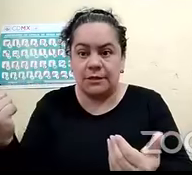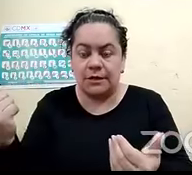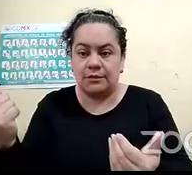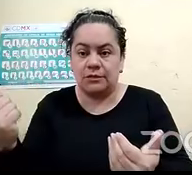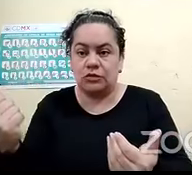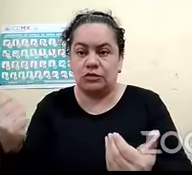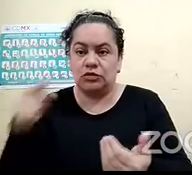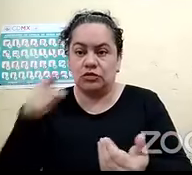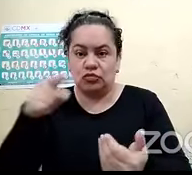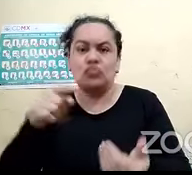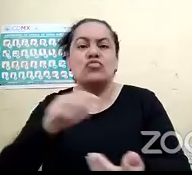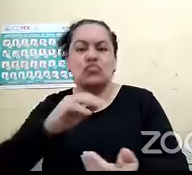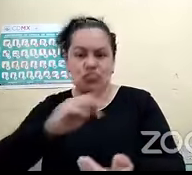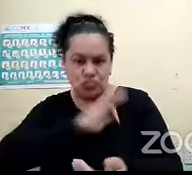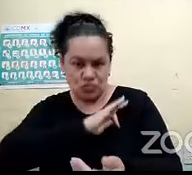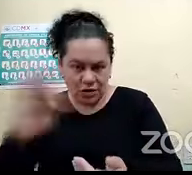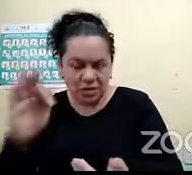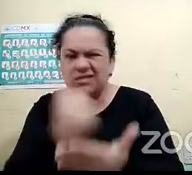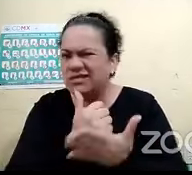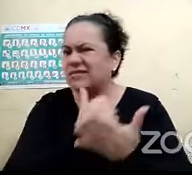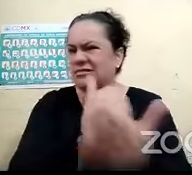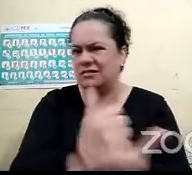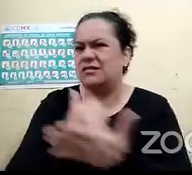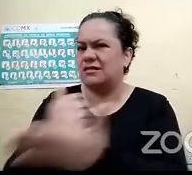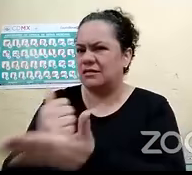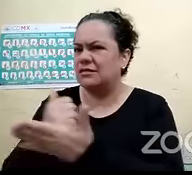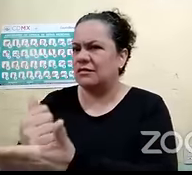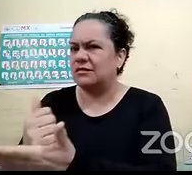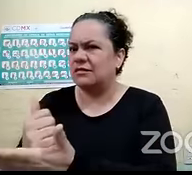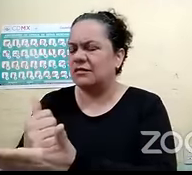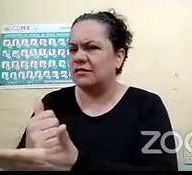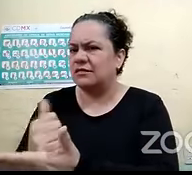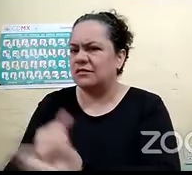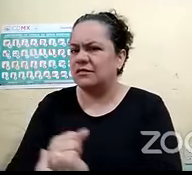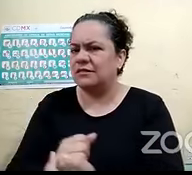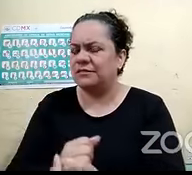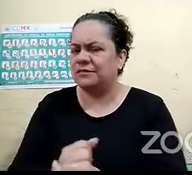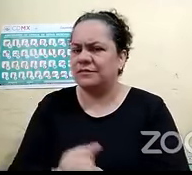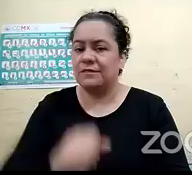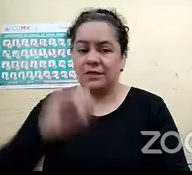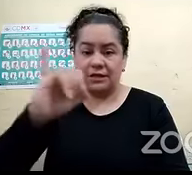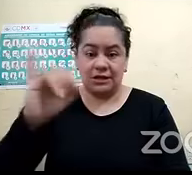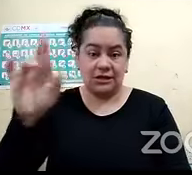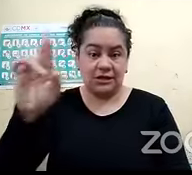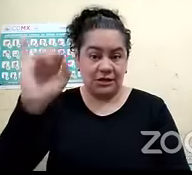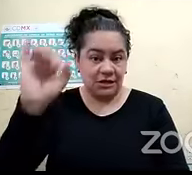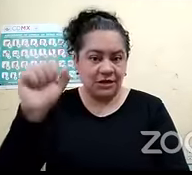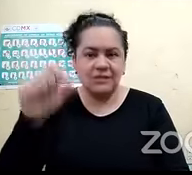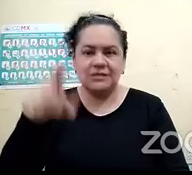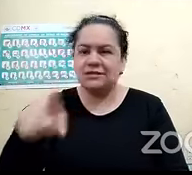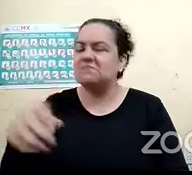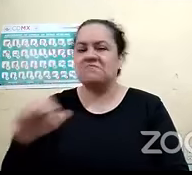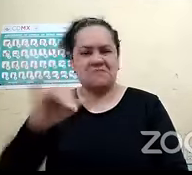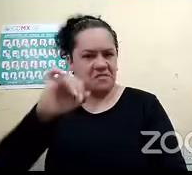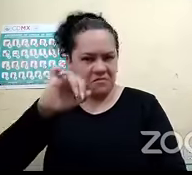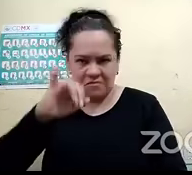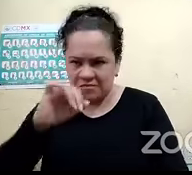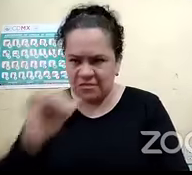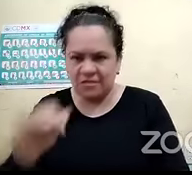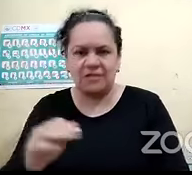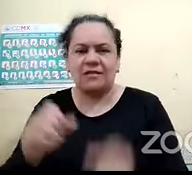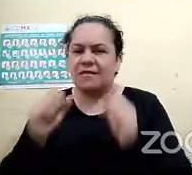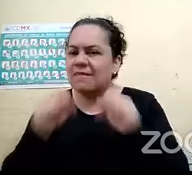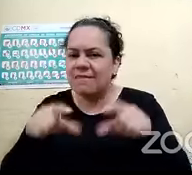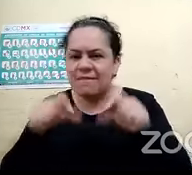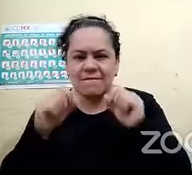bien o por no poder ver. Pero a lo mejor Iris, que tiene tan buena memoria, nos puede ayudar a recordar